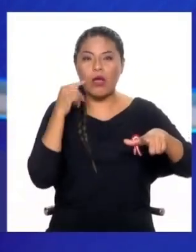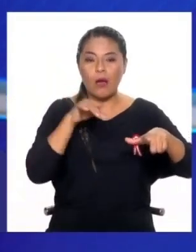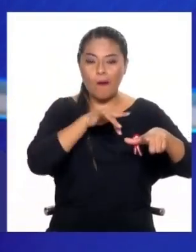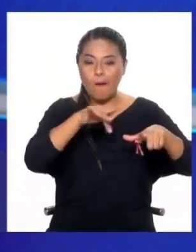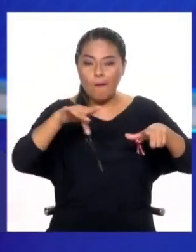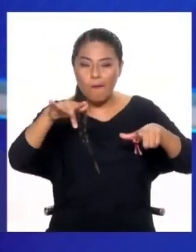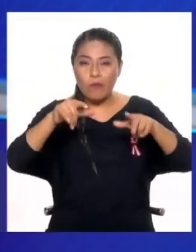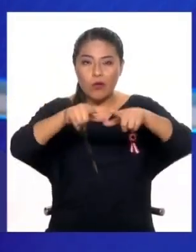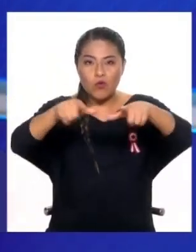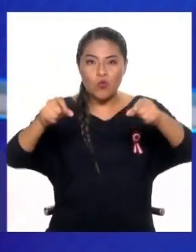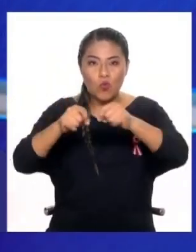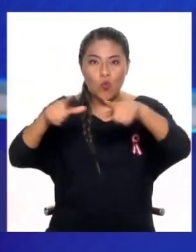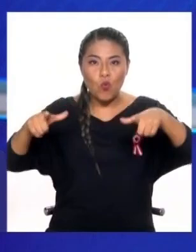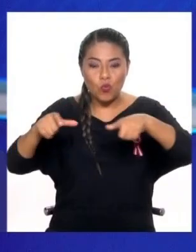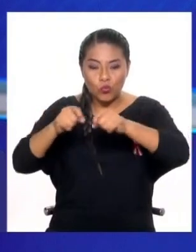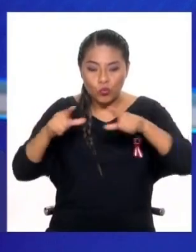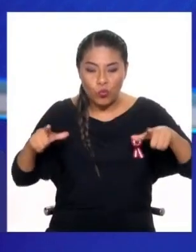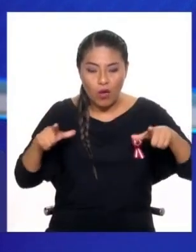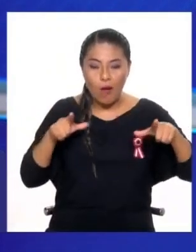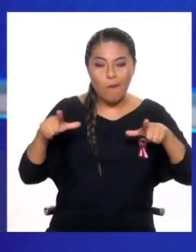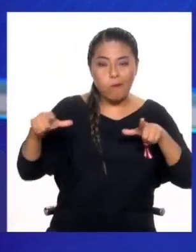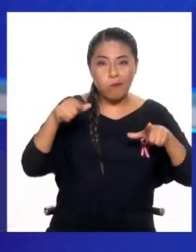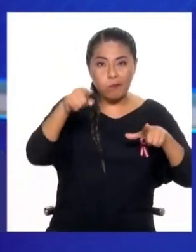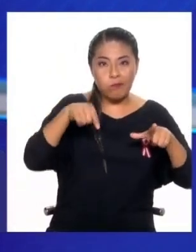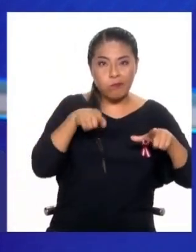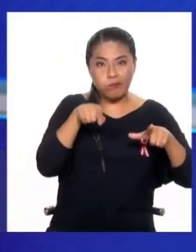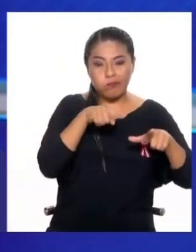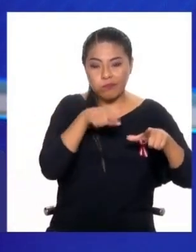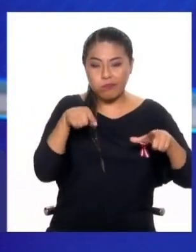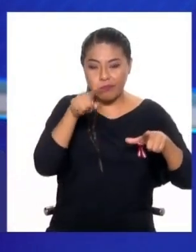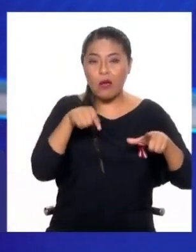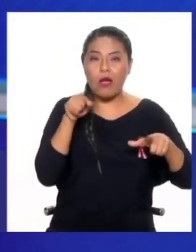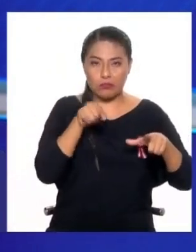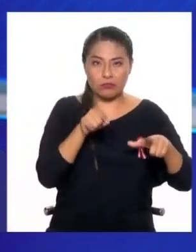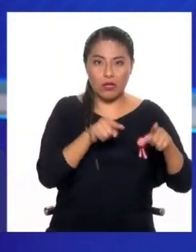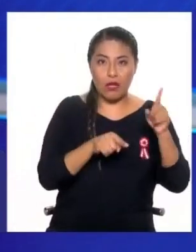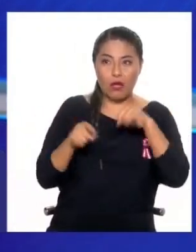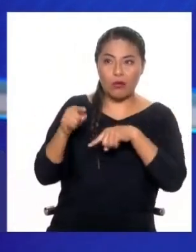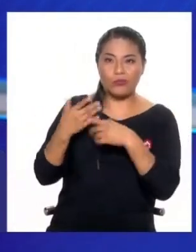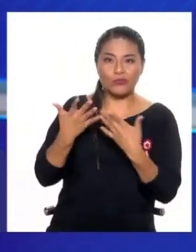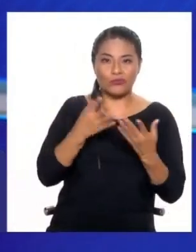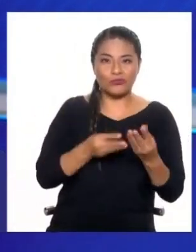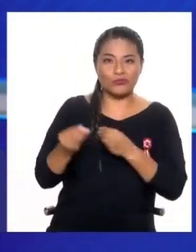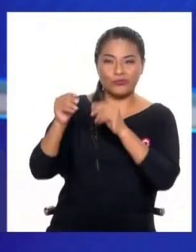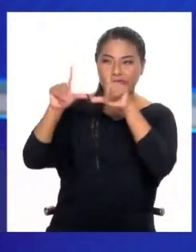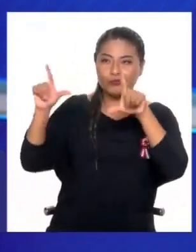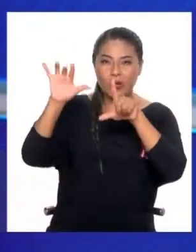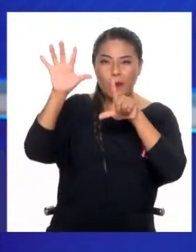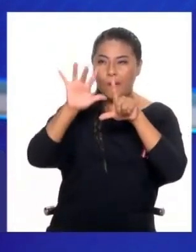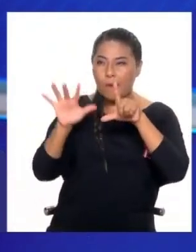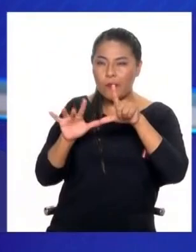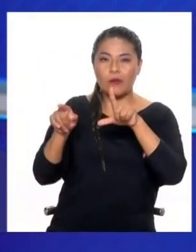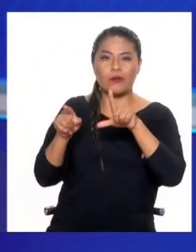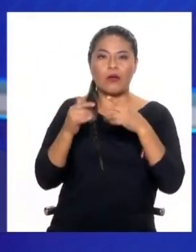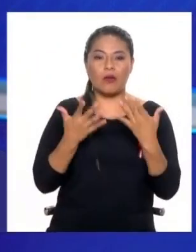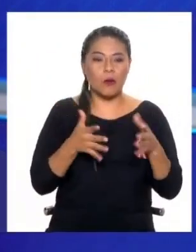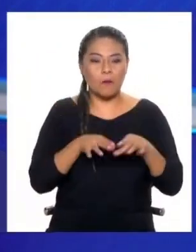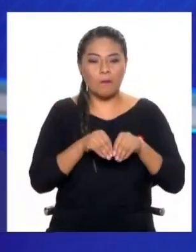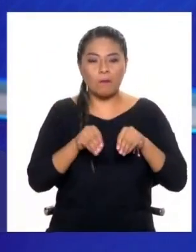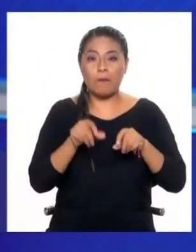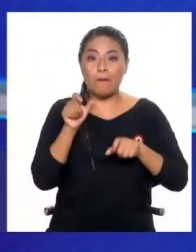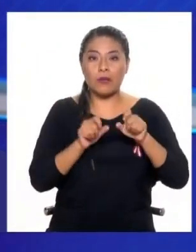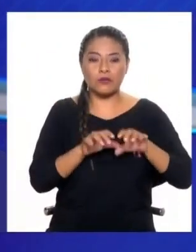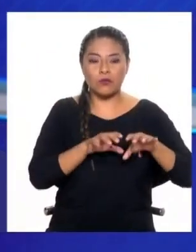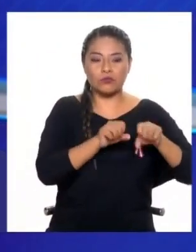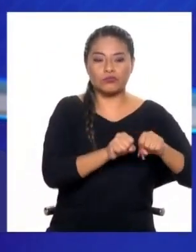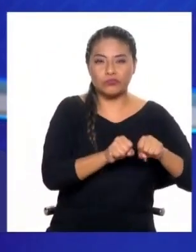cómo ocupan el suelo que administro, para empezar no voy a saber cómo está creciendo esa ciudad, cómo la gente